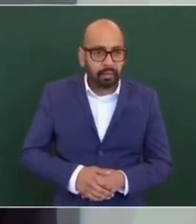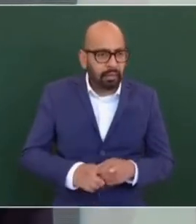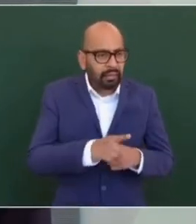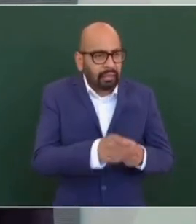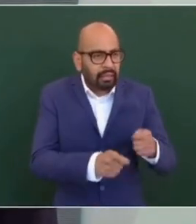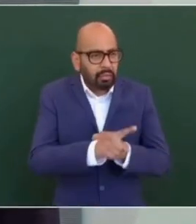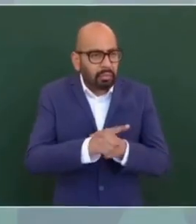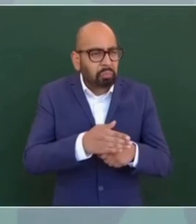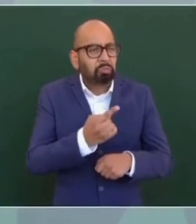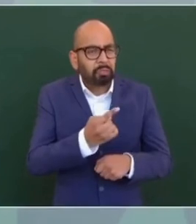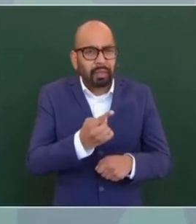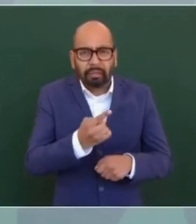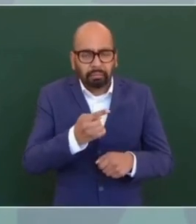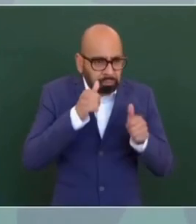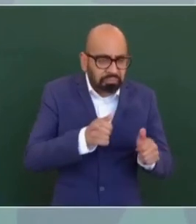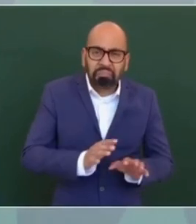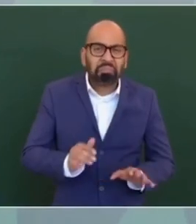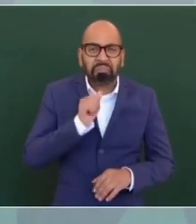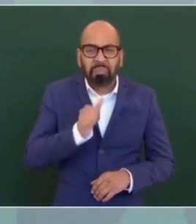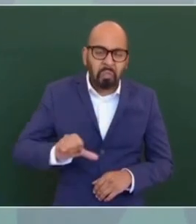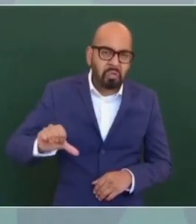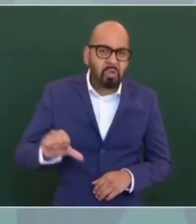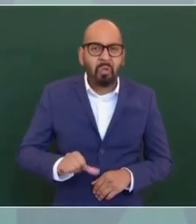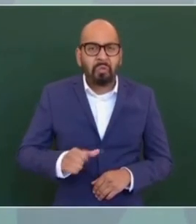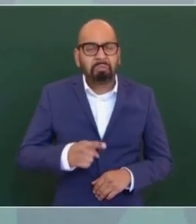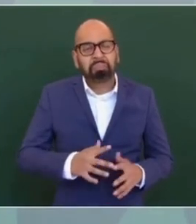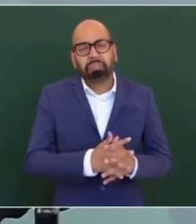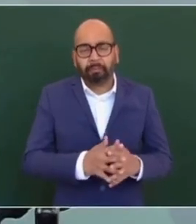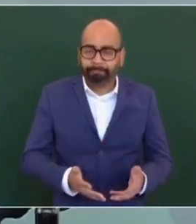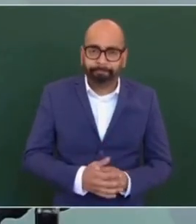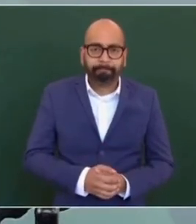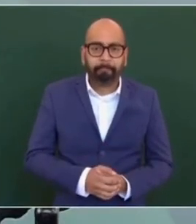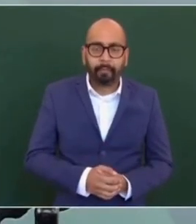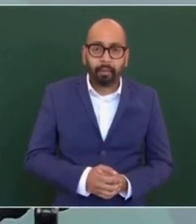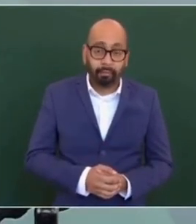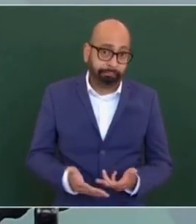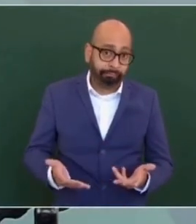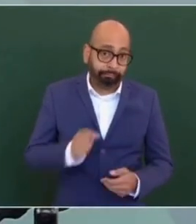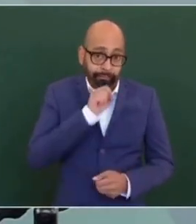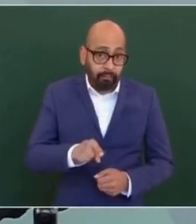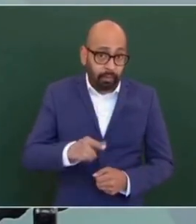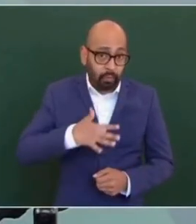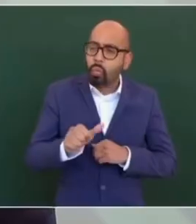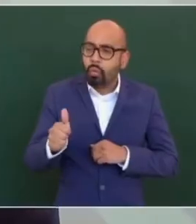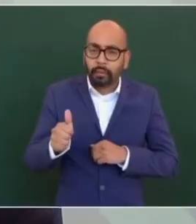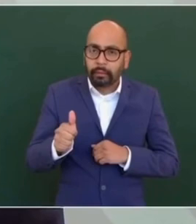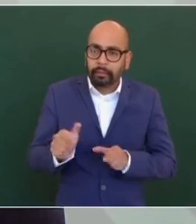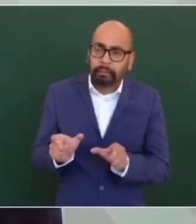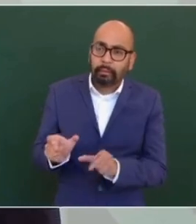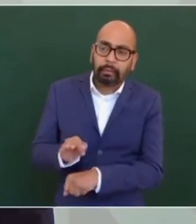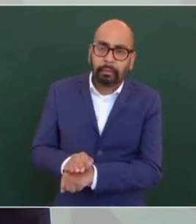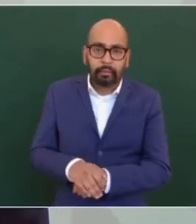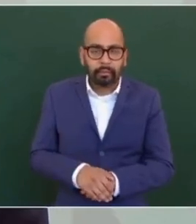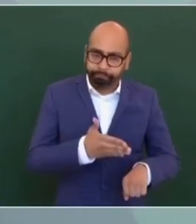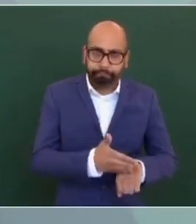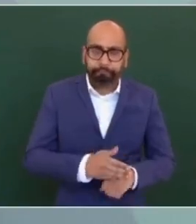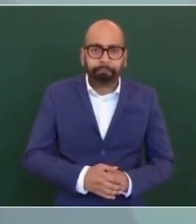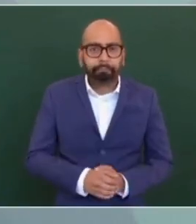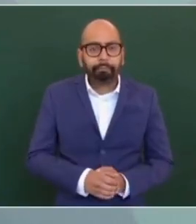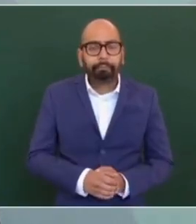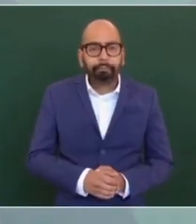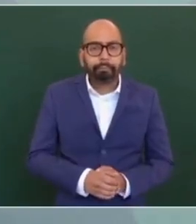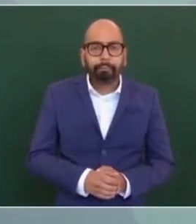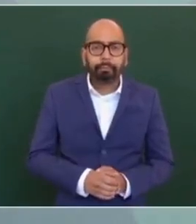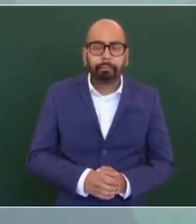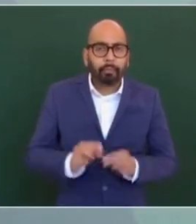causas, pero además con una corrupción tremenda. Eso se acabó. Nada